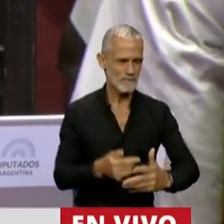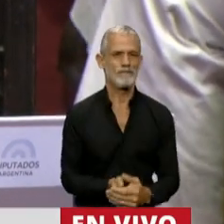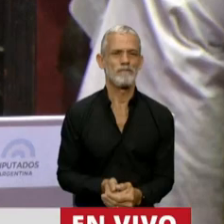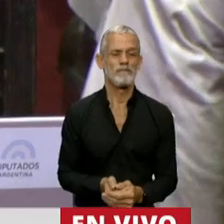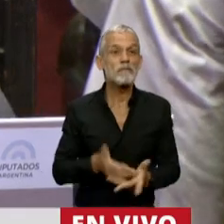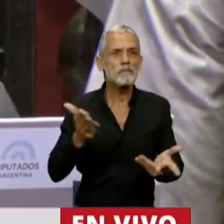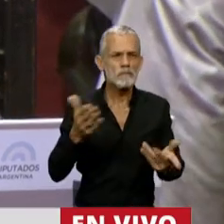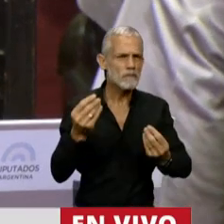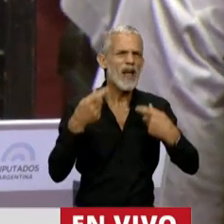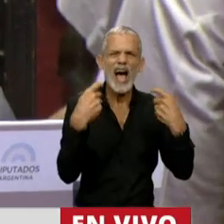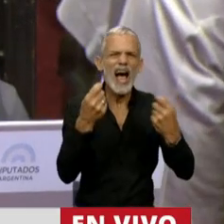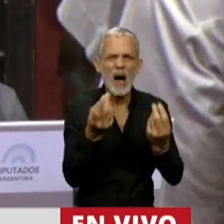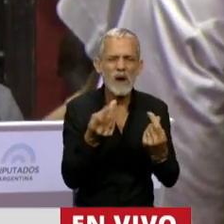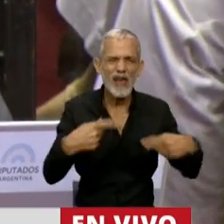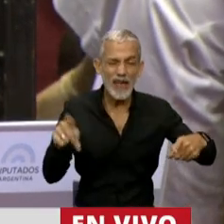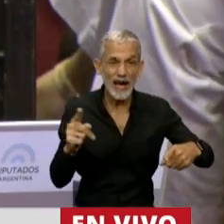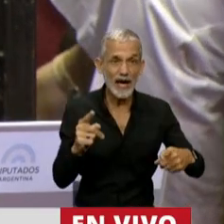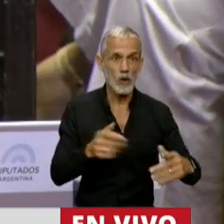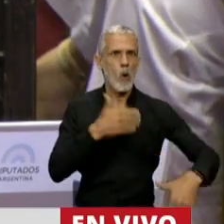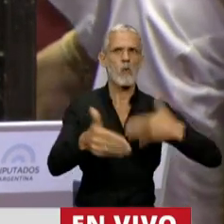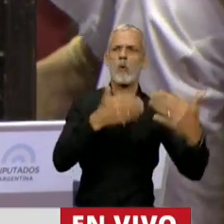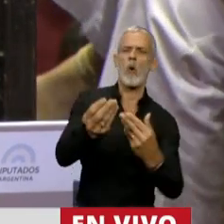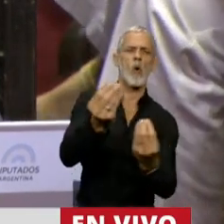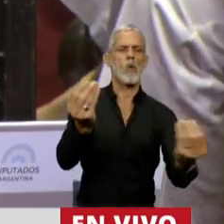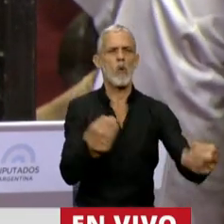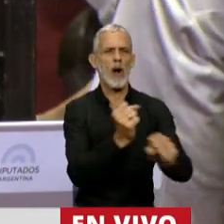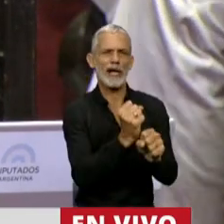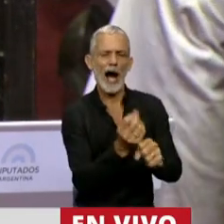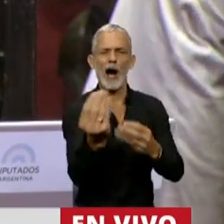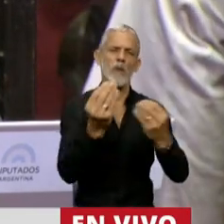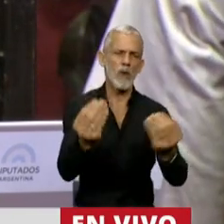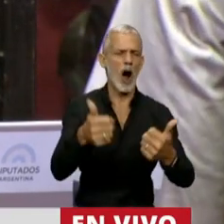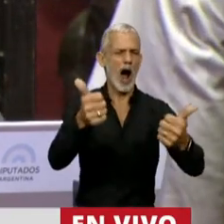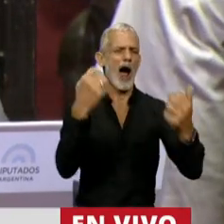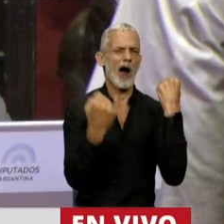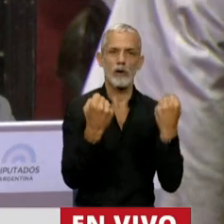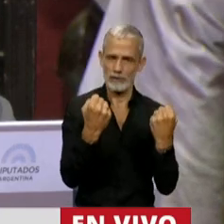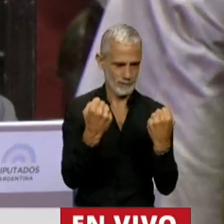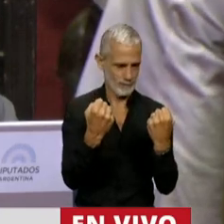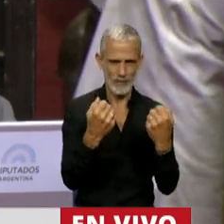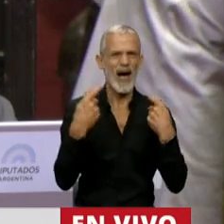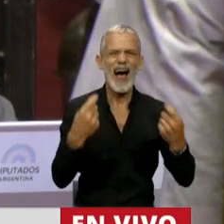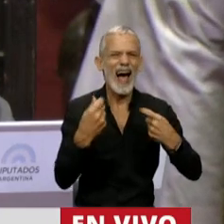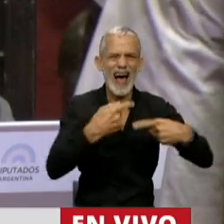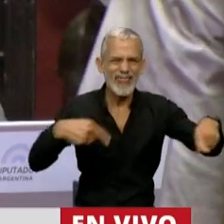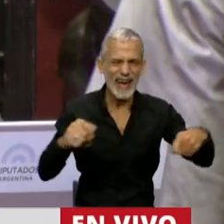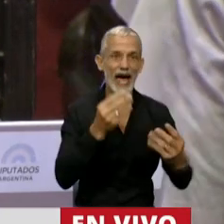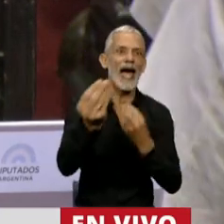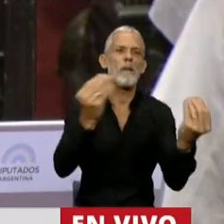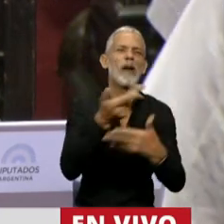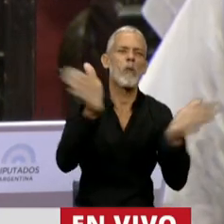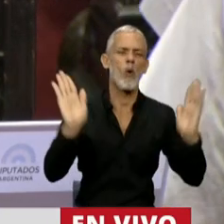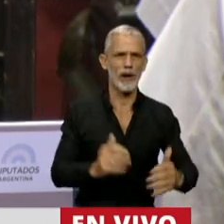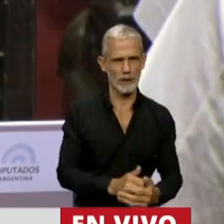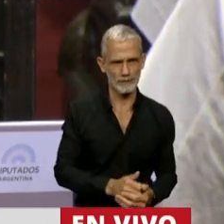¿Y en qué se gastaron la plata? En crear desarrollo en las provincias, en crear prosperidad. No, se la gastaron toda en empleo público.